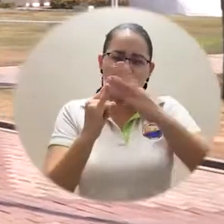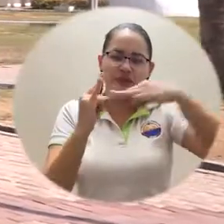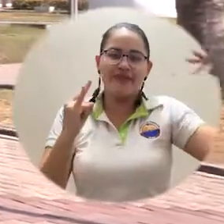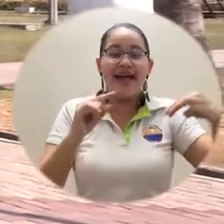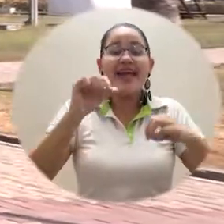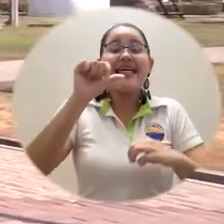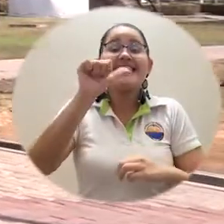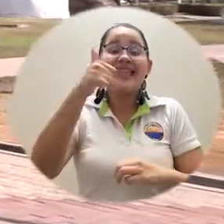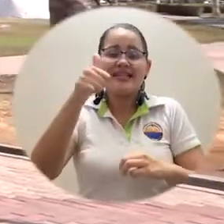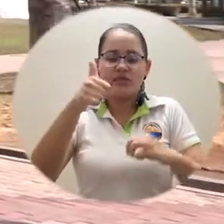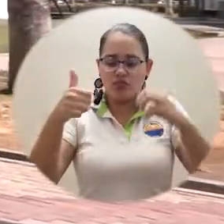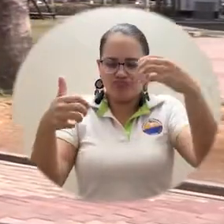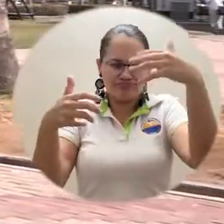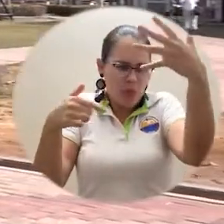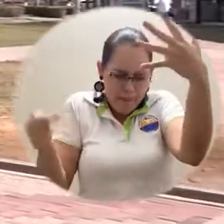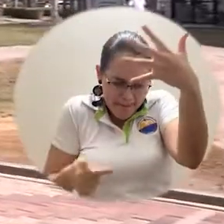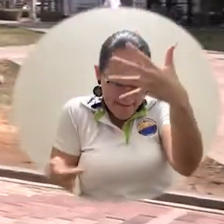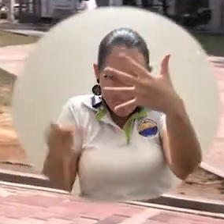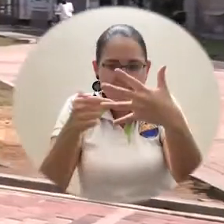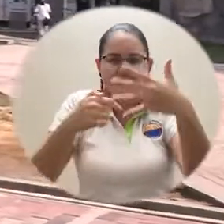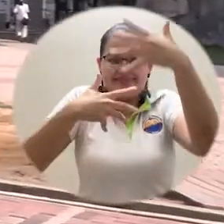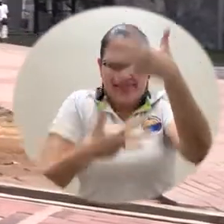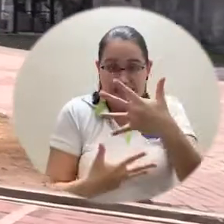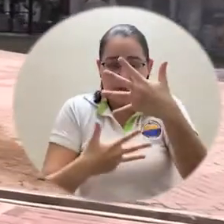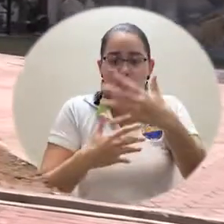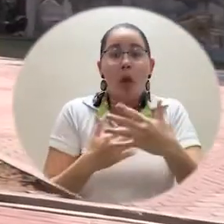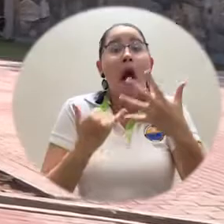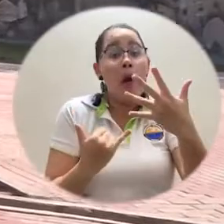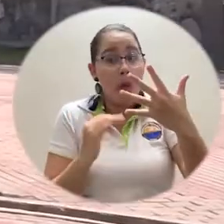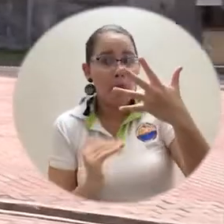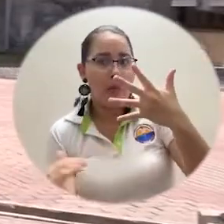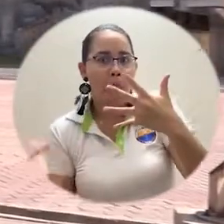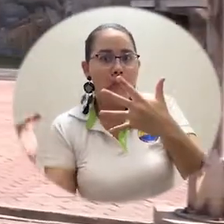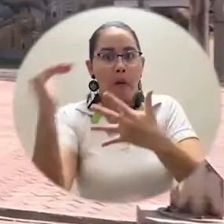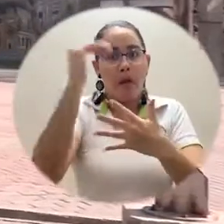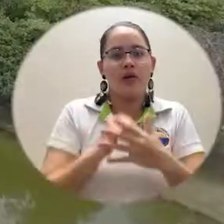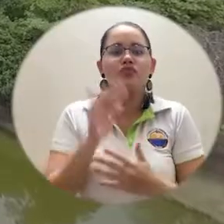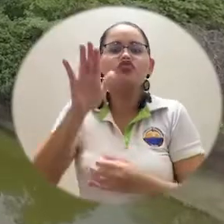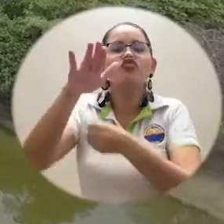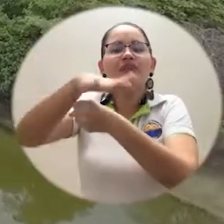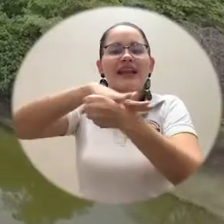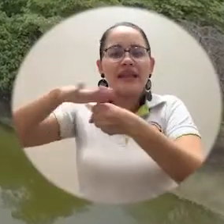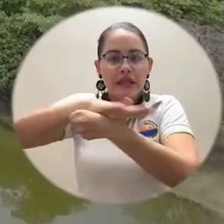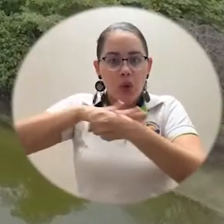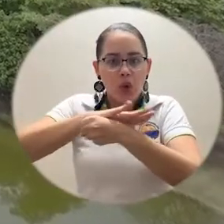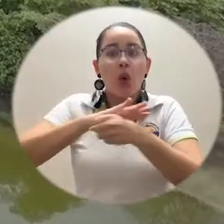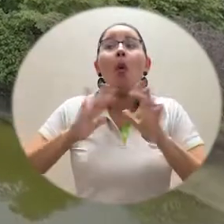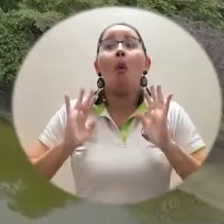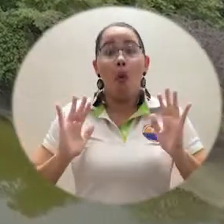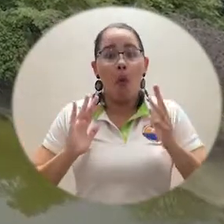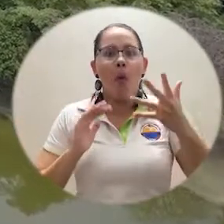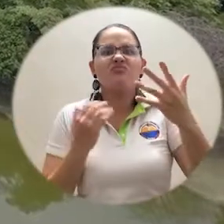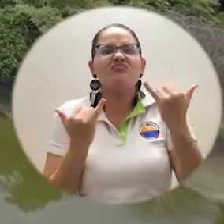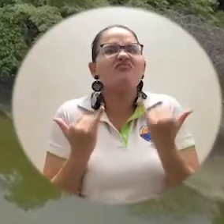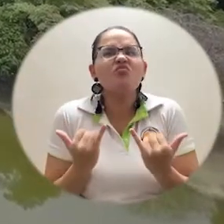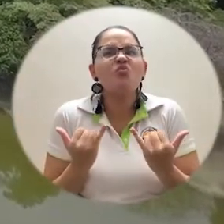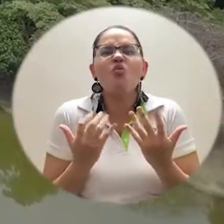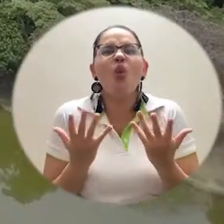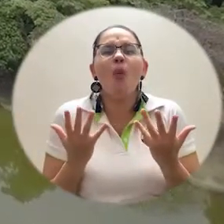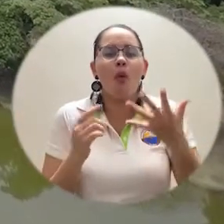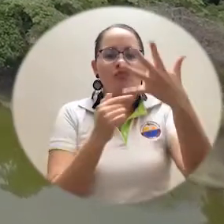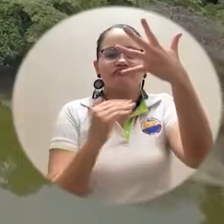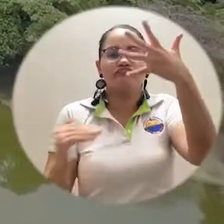lugar, donde vamos subiendo. En las universidades de orden territorial somos la quinta con un mejor desempeño